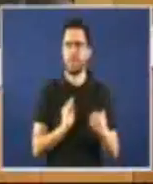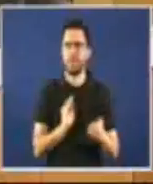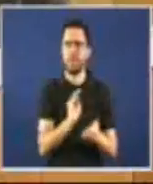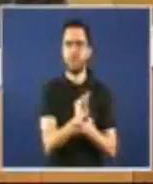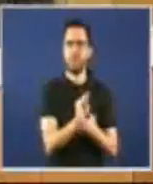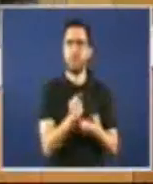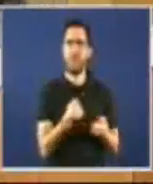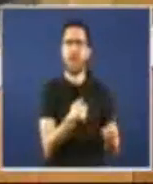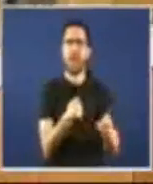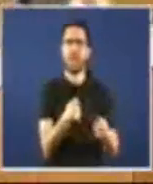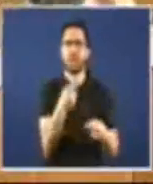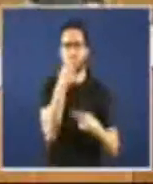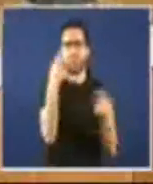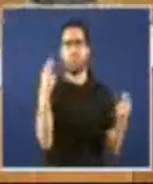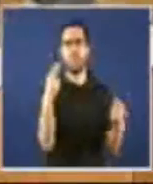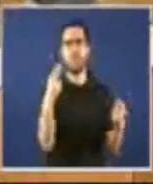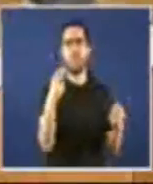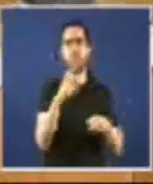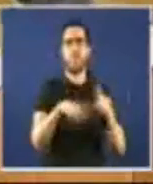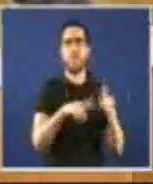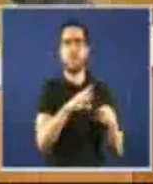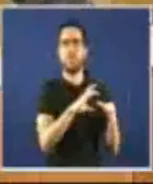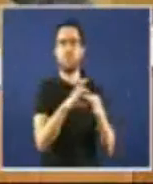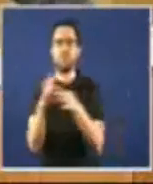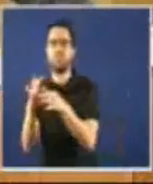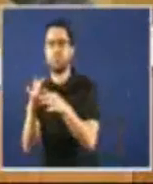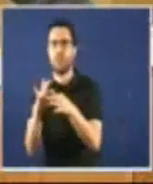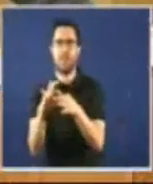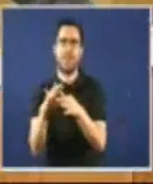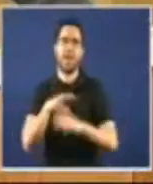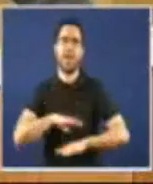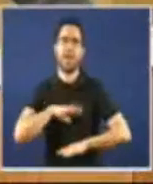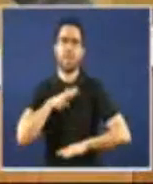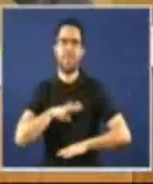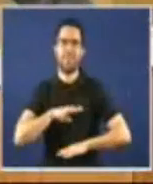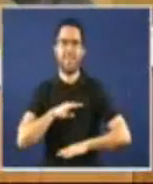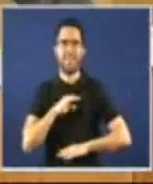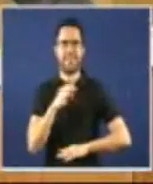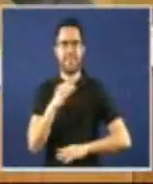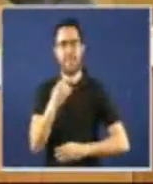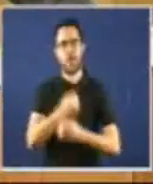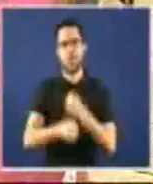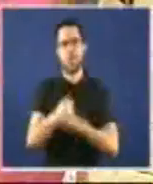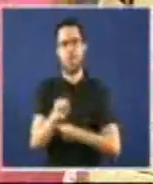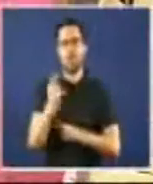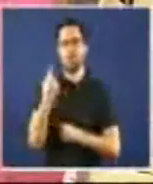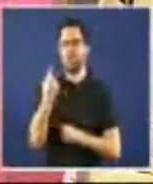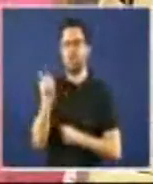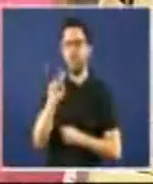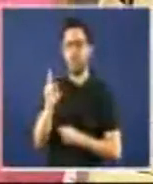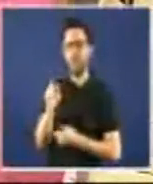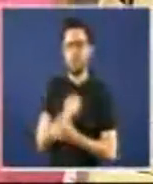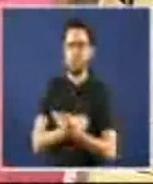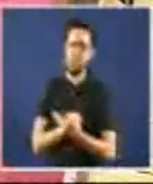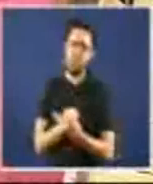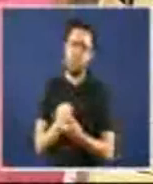acordo coa súa capacidad económica si o primero que non tributa é o Partido Popular que mete os cartos negros ás costas do señor